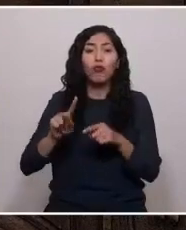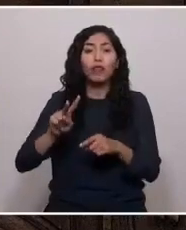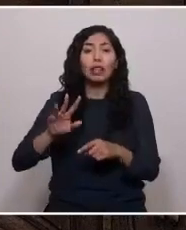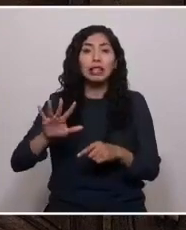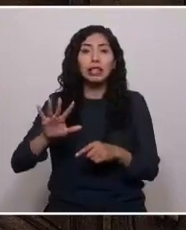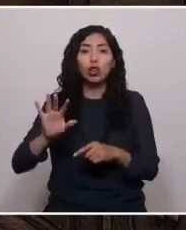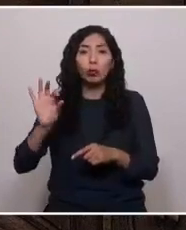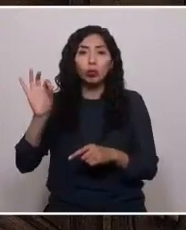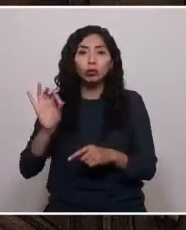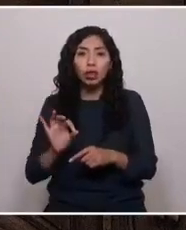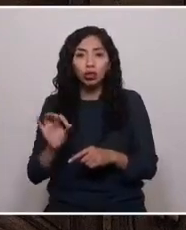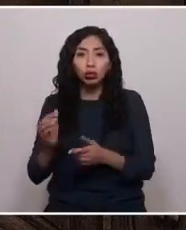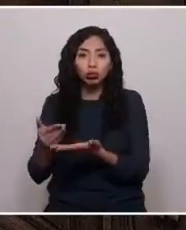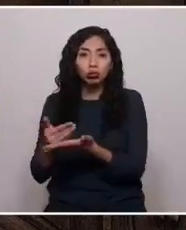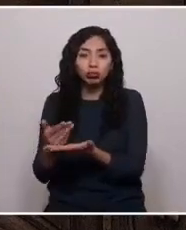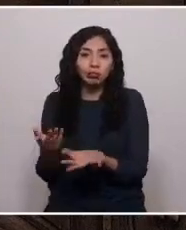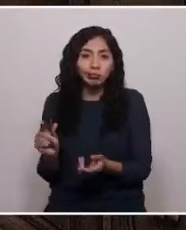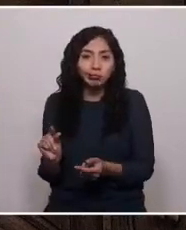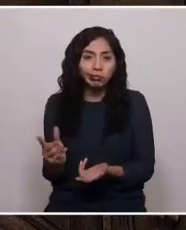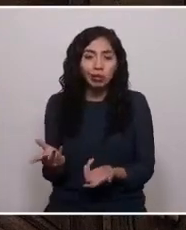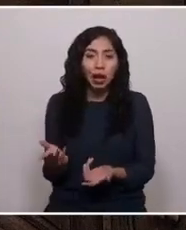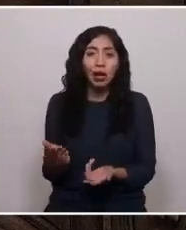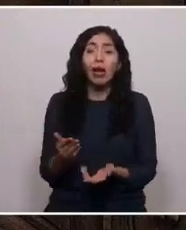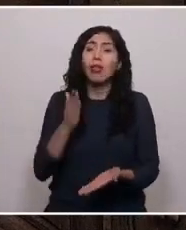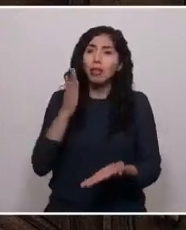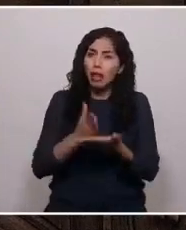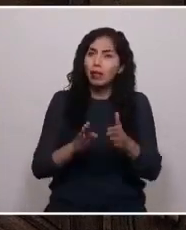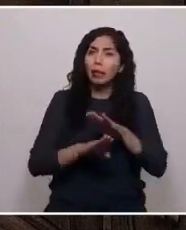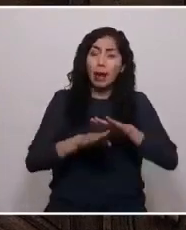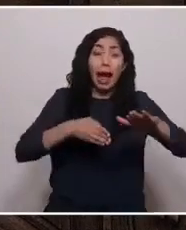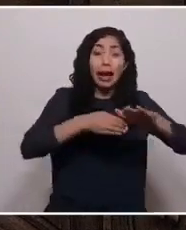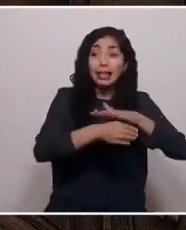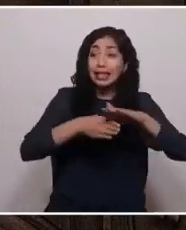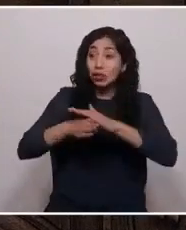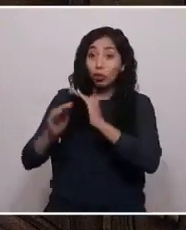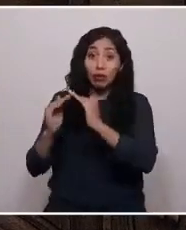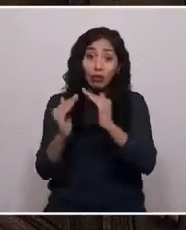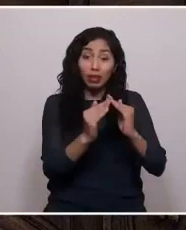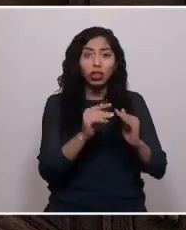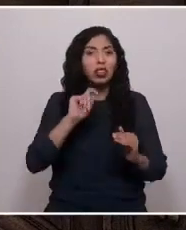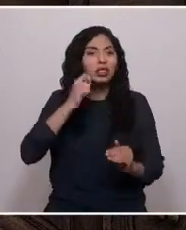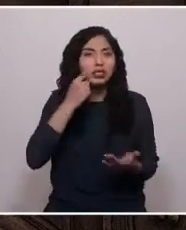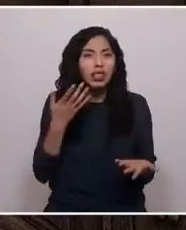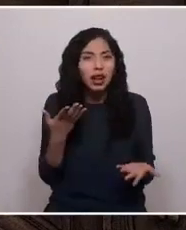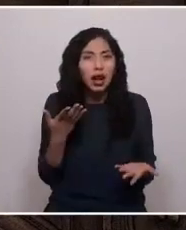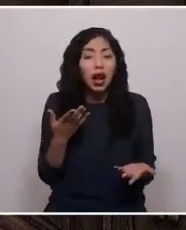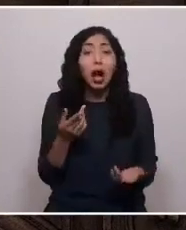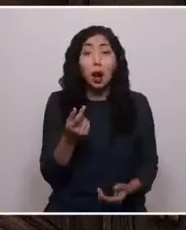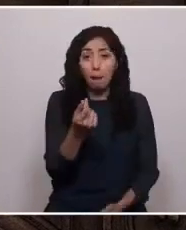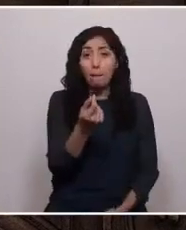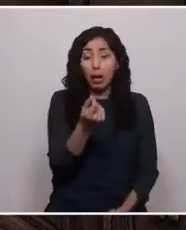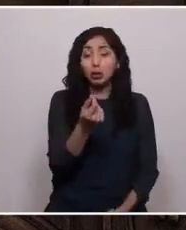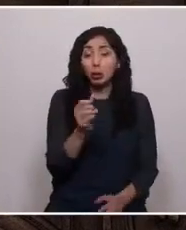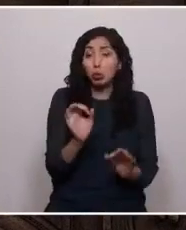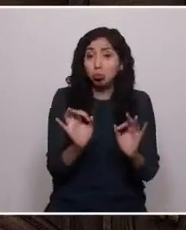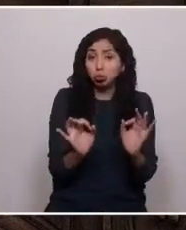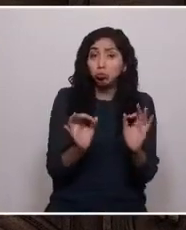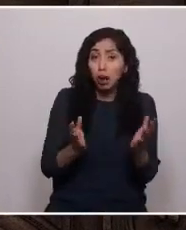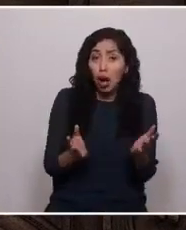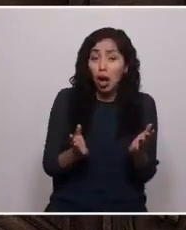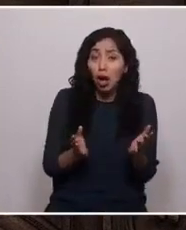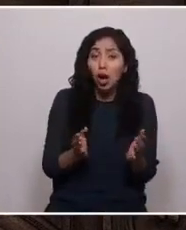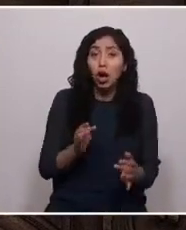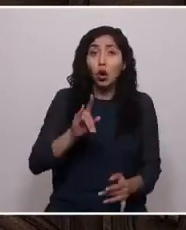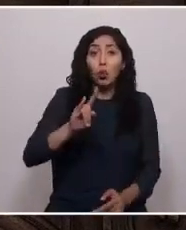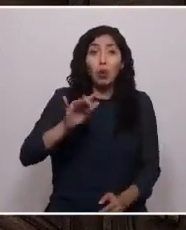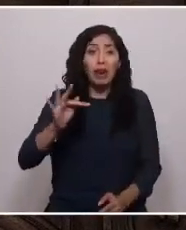Esto debe terminar. El acceso a la vivienda significará que esto tendrá un costo razonable, no en unidades de